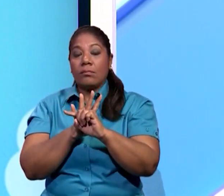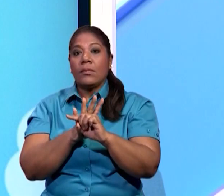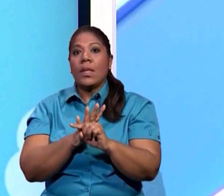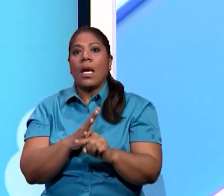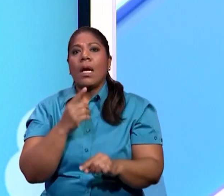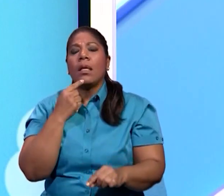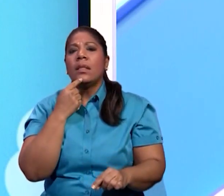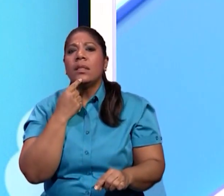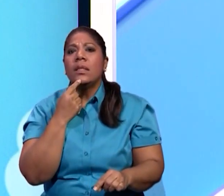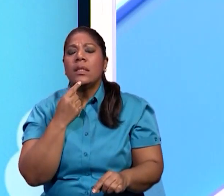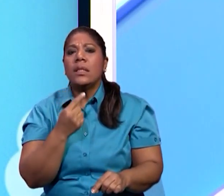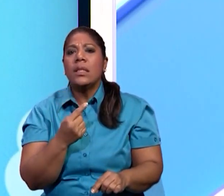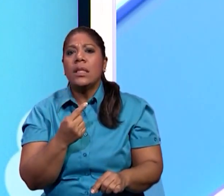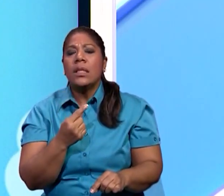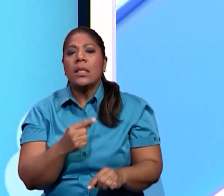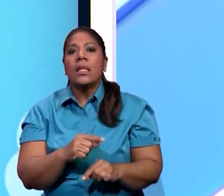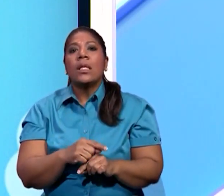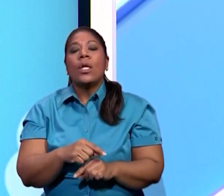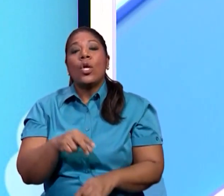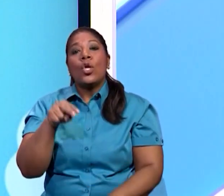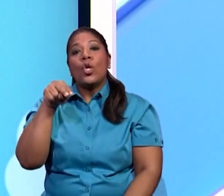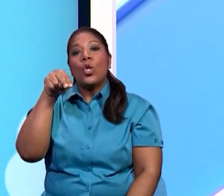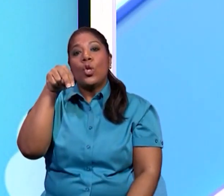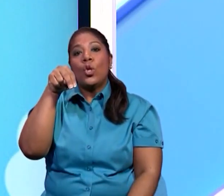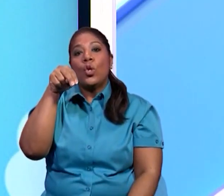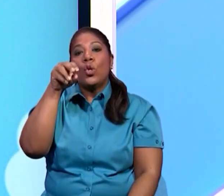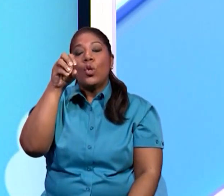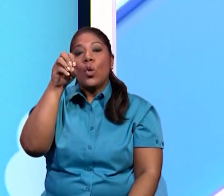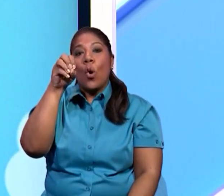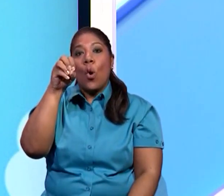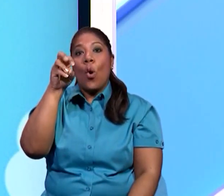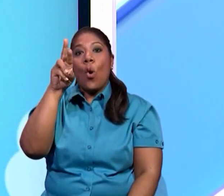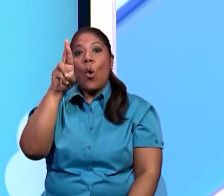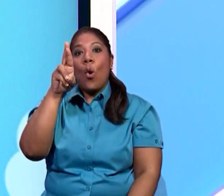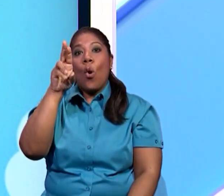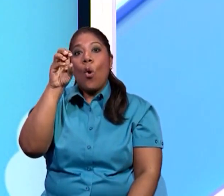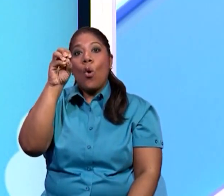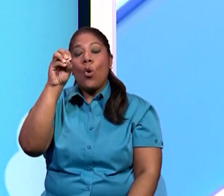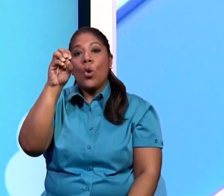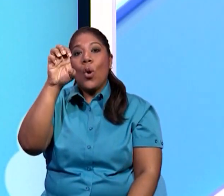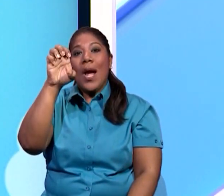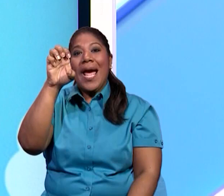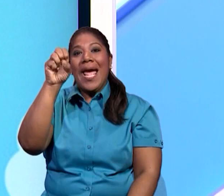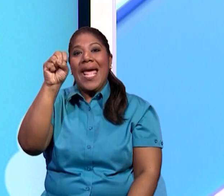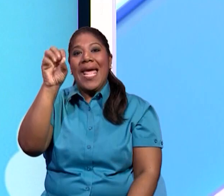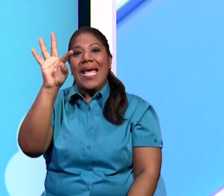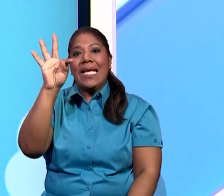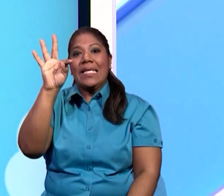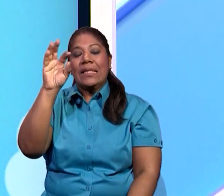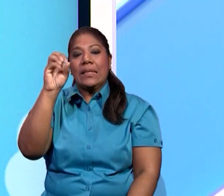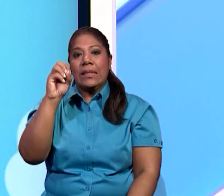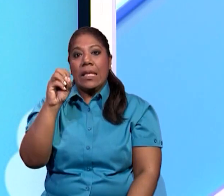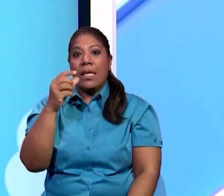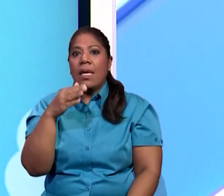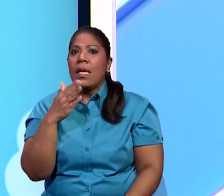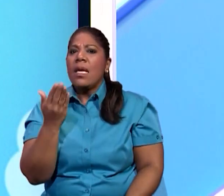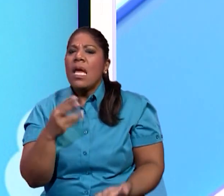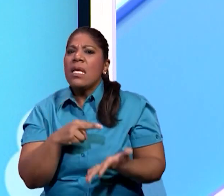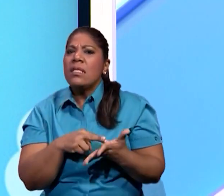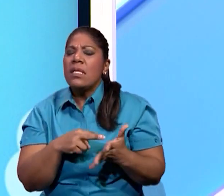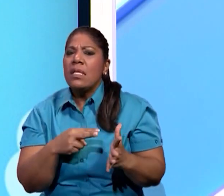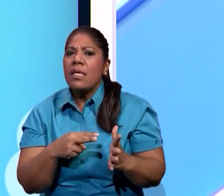noroeste y habla de suroeste. ¿Qué quiere decir esto, chicos?